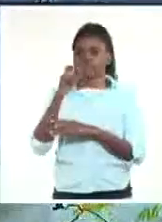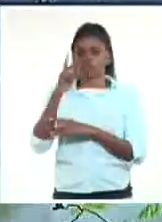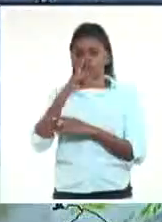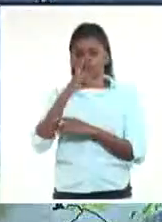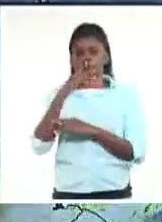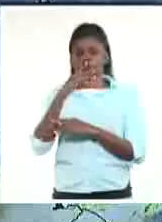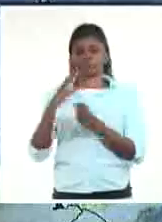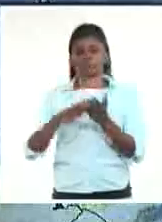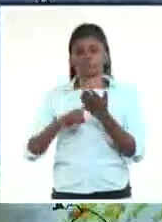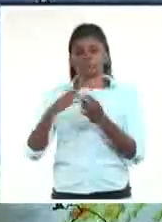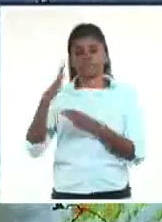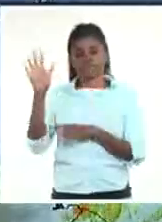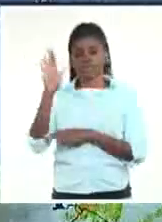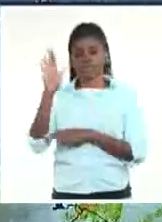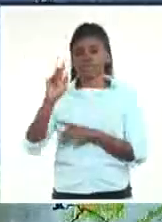muy feliz, cuídese mucho y hasta mañana.